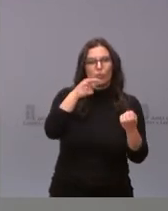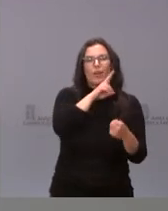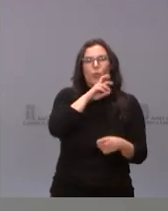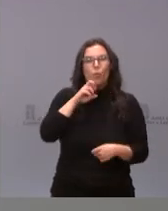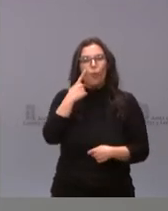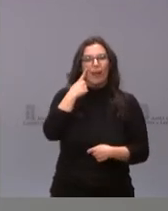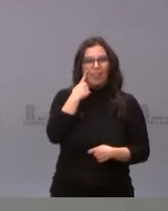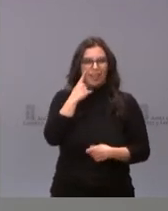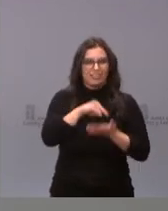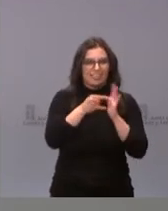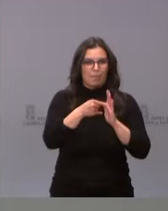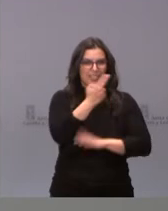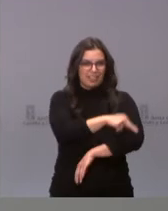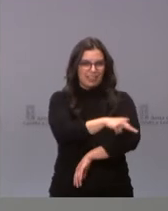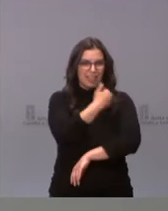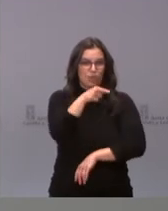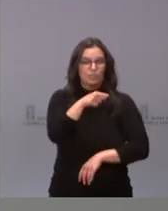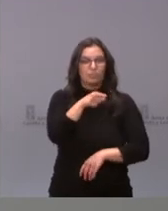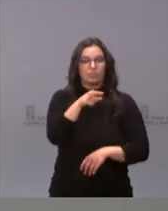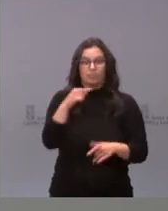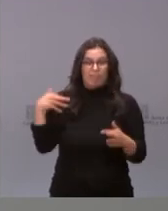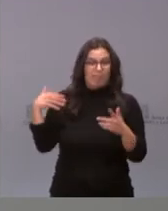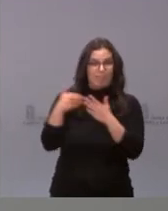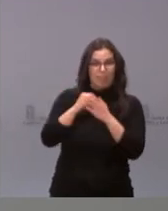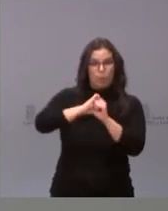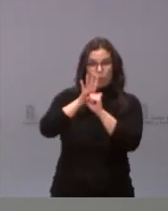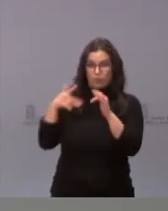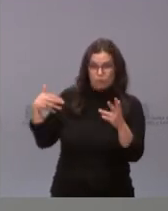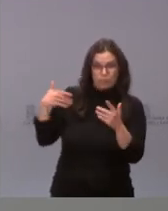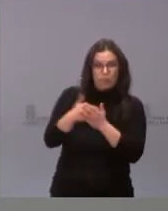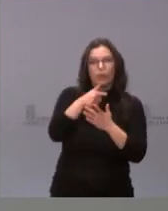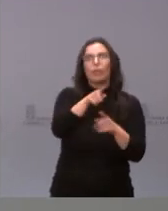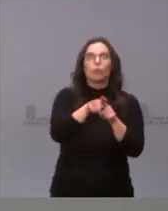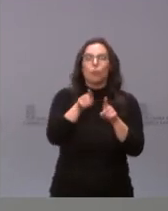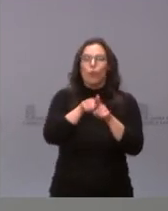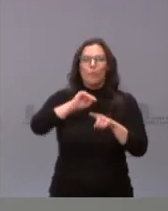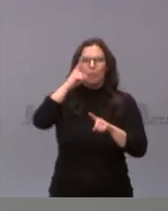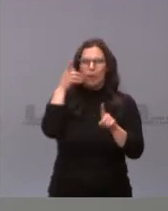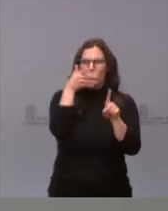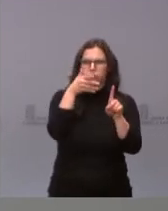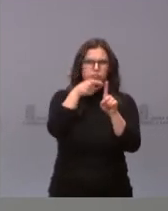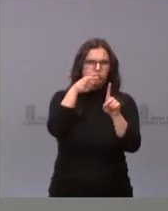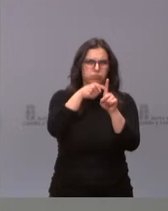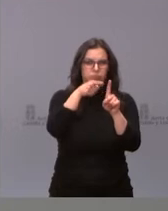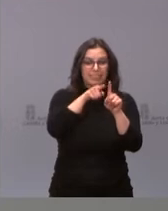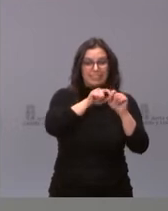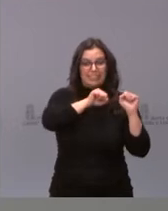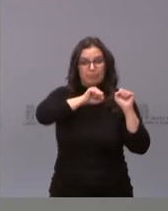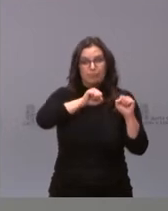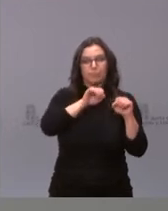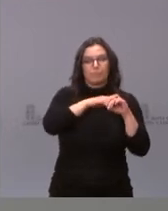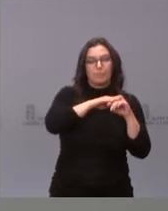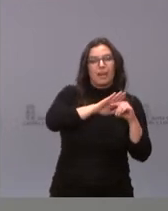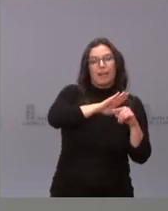sanitario. Un guardián que durante toda esta pandemia ha amortiguado el impacto que el coronavirus ha tenido sobre la atención